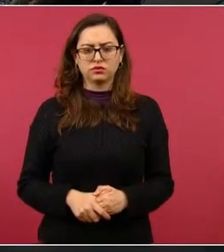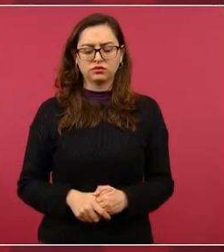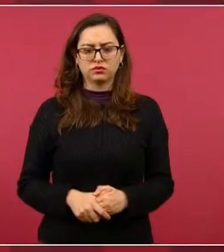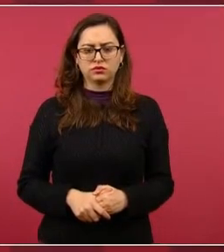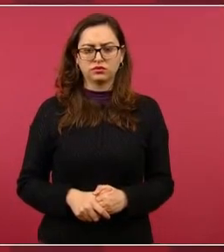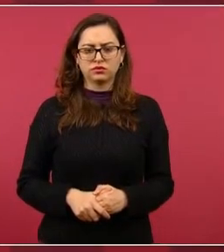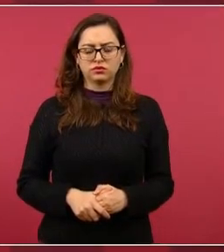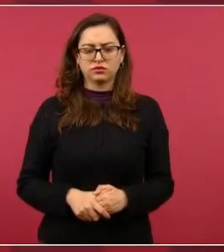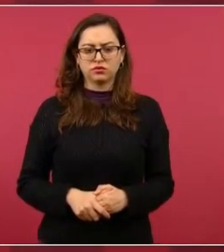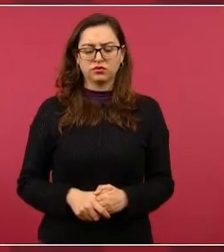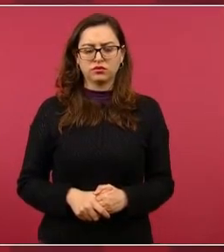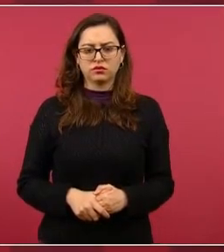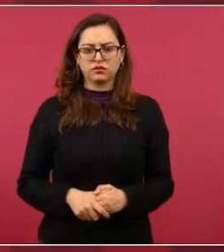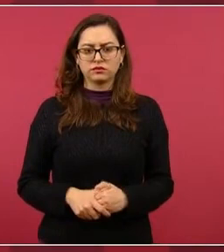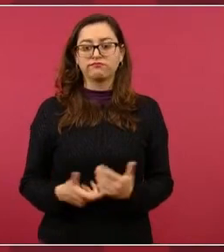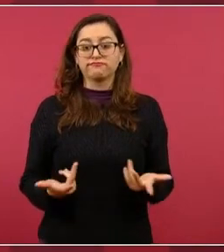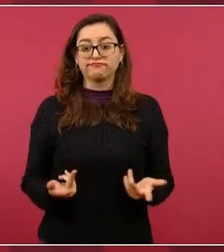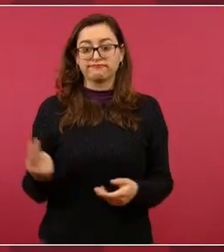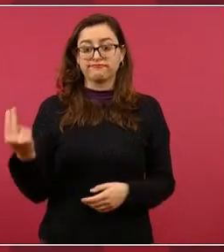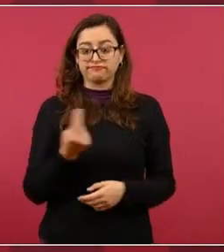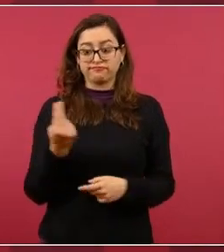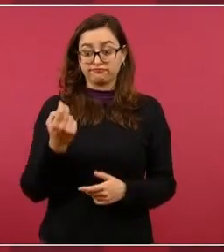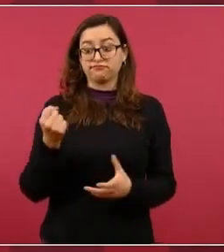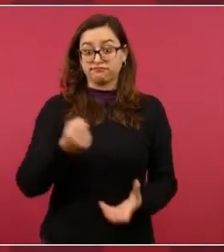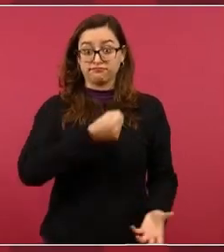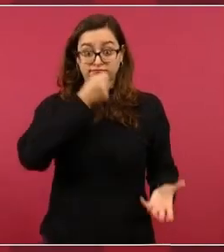se va a requerir financiamiento,